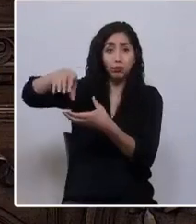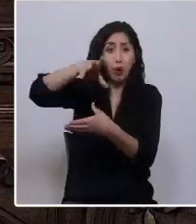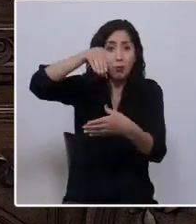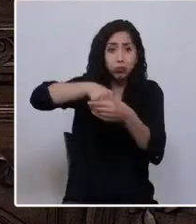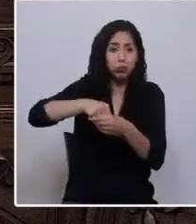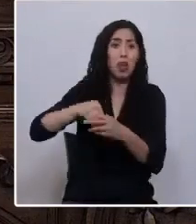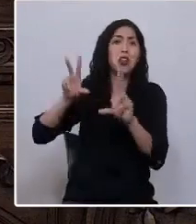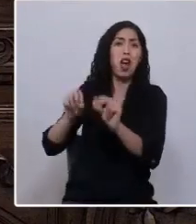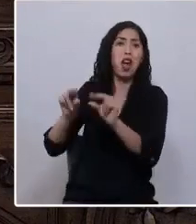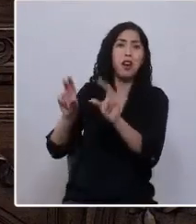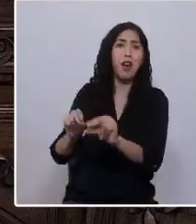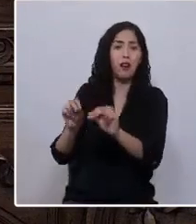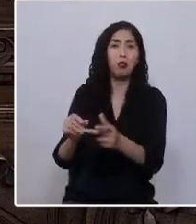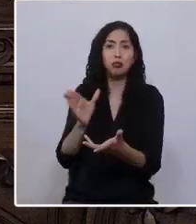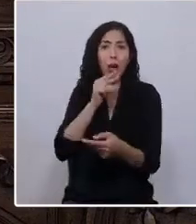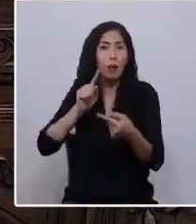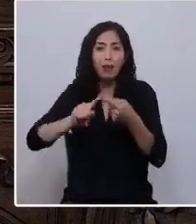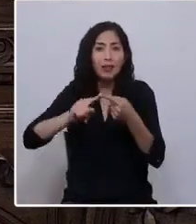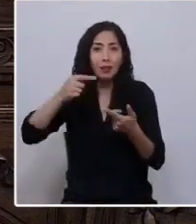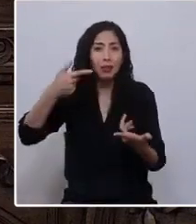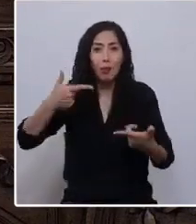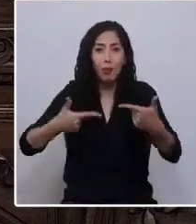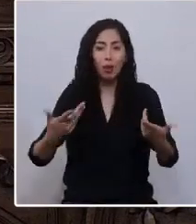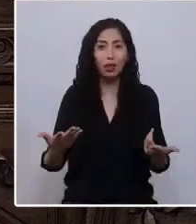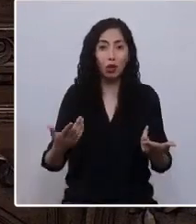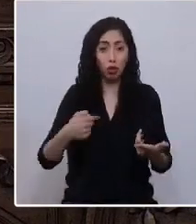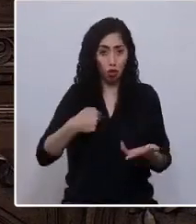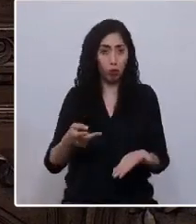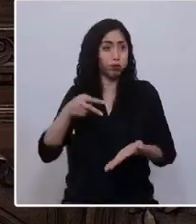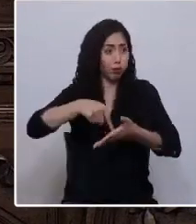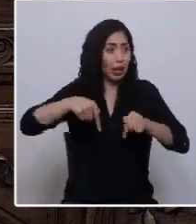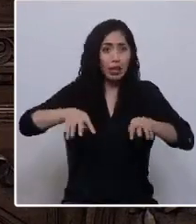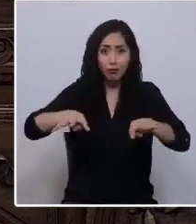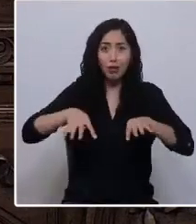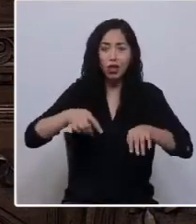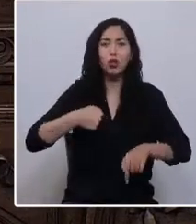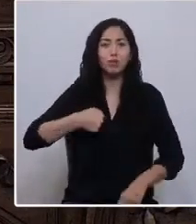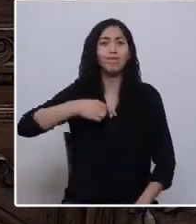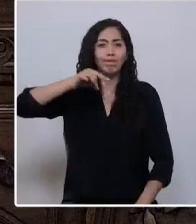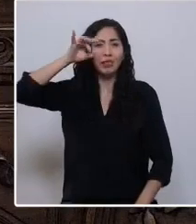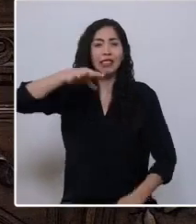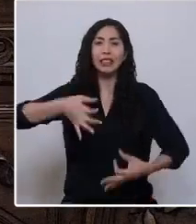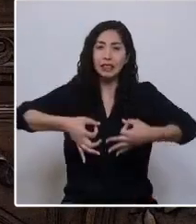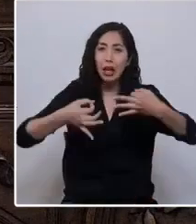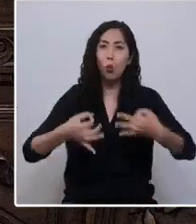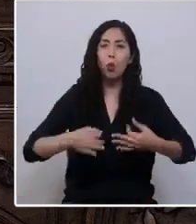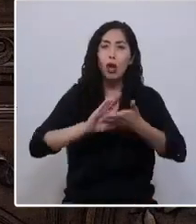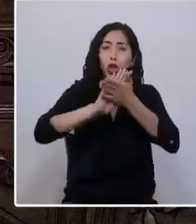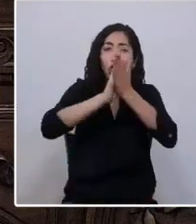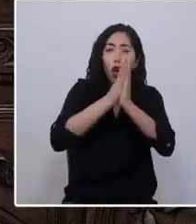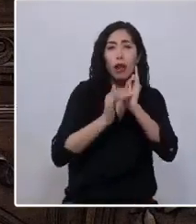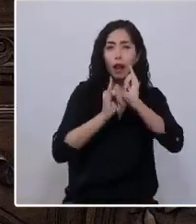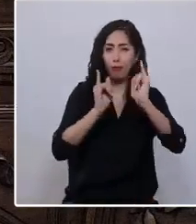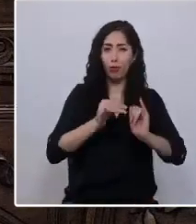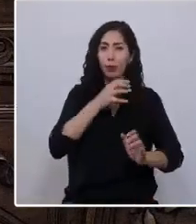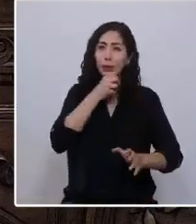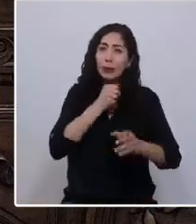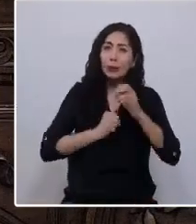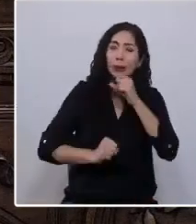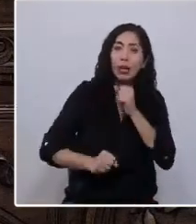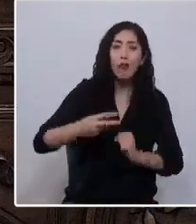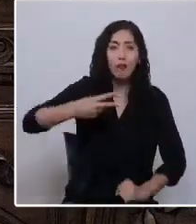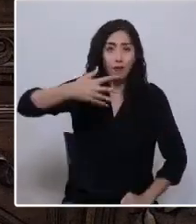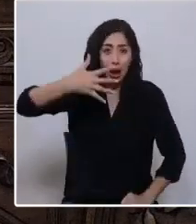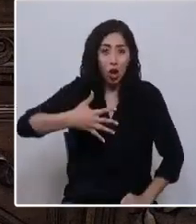participación política. Hoy me presento ante este Pleno, convencida de que todas las formas de resistencia que respira en el valor